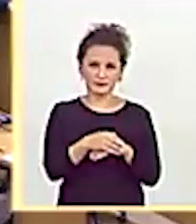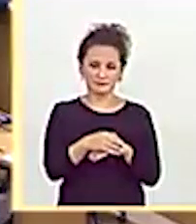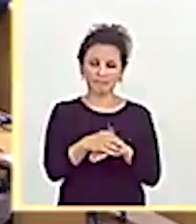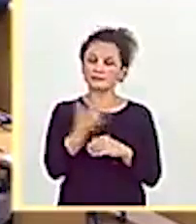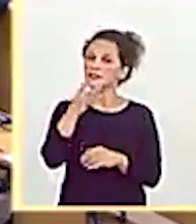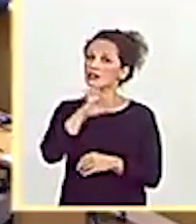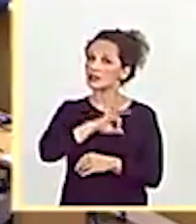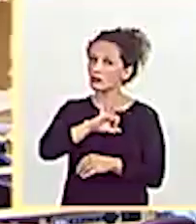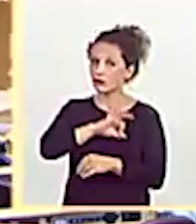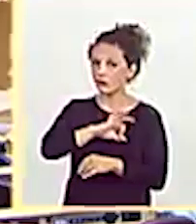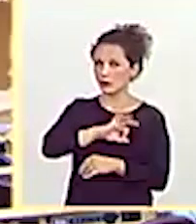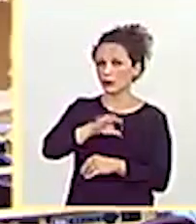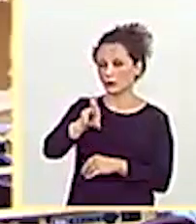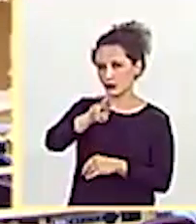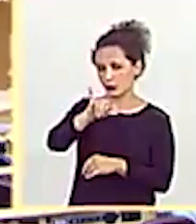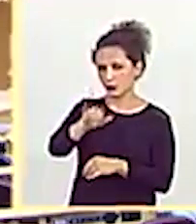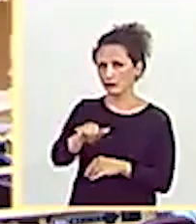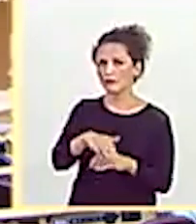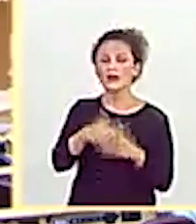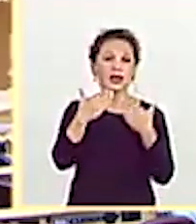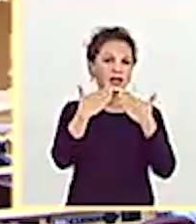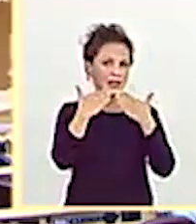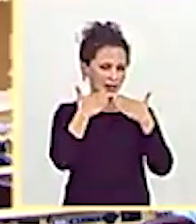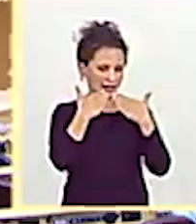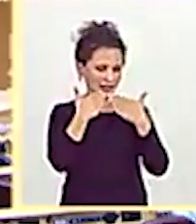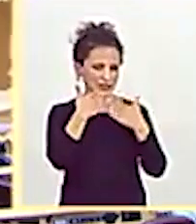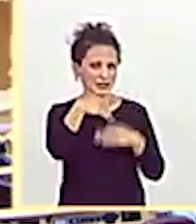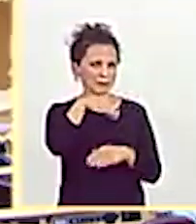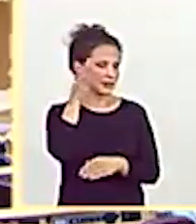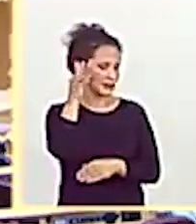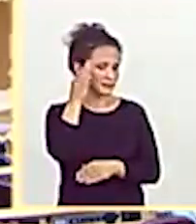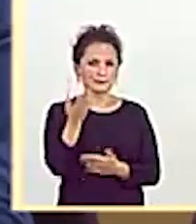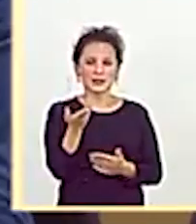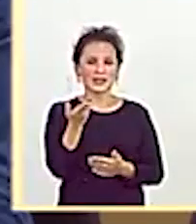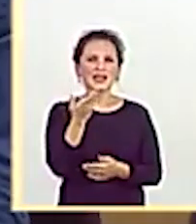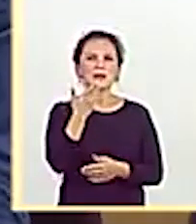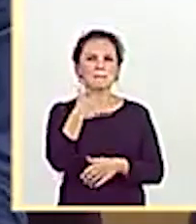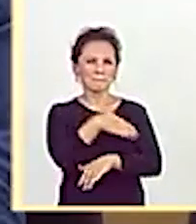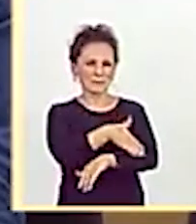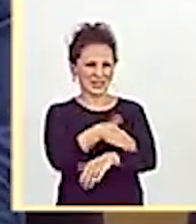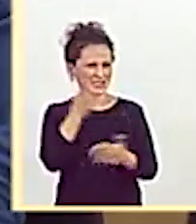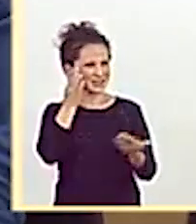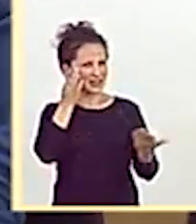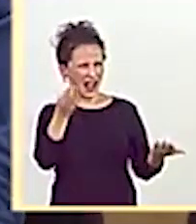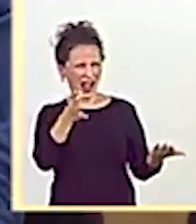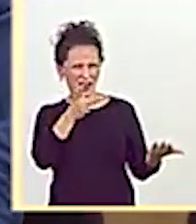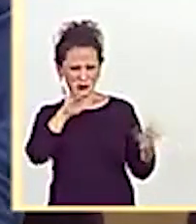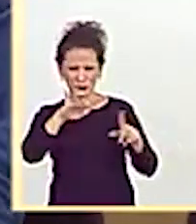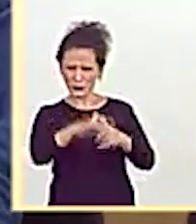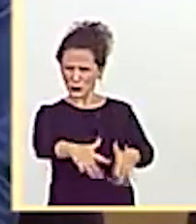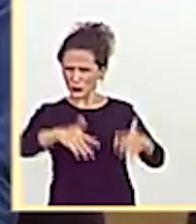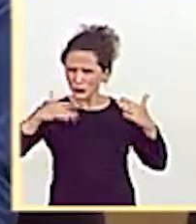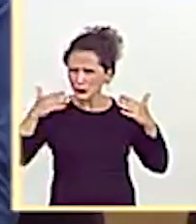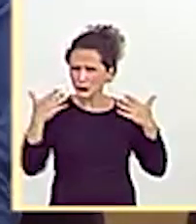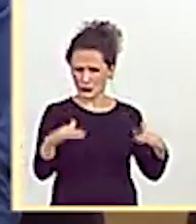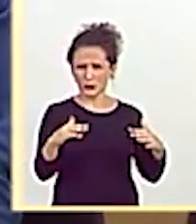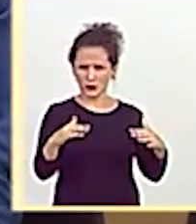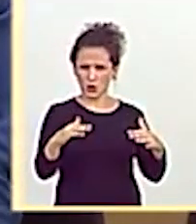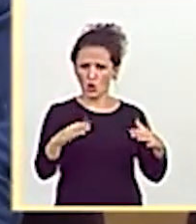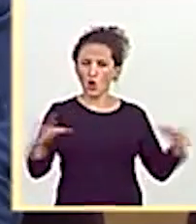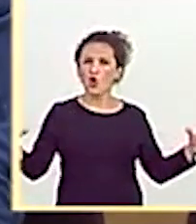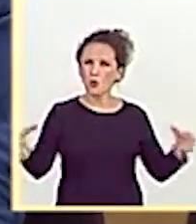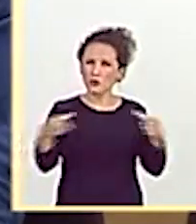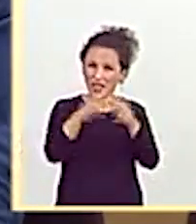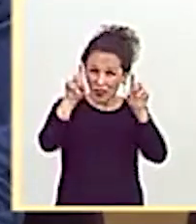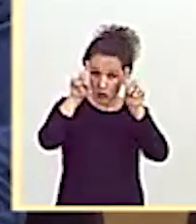Senador Ruth. Gracias, señora presidenta. Señora ministra, con la que está cayendo, con una comunidad educativa